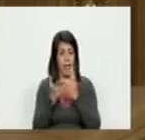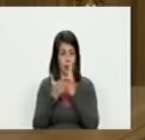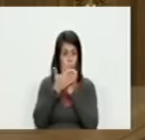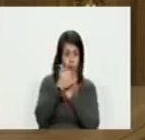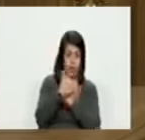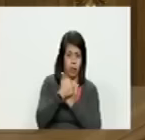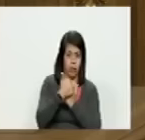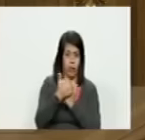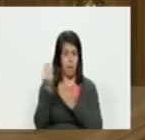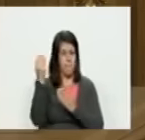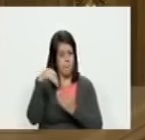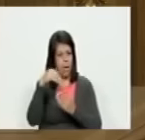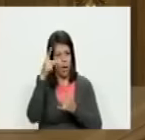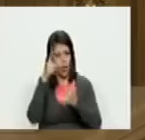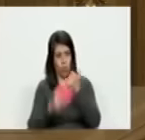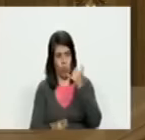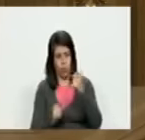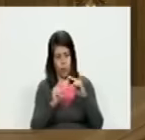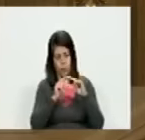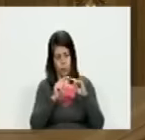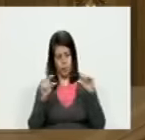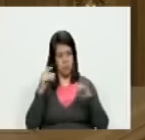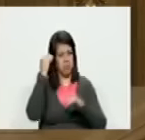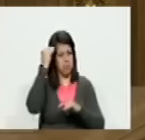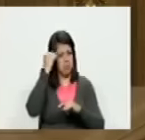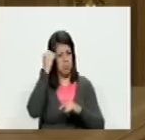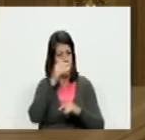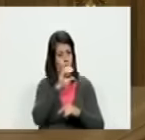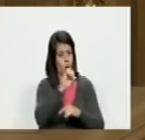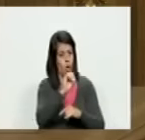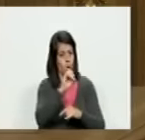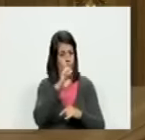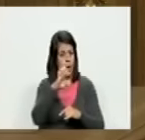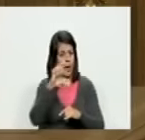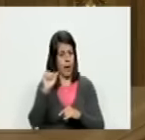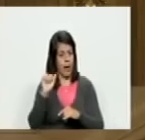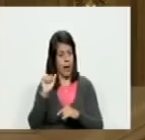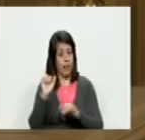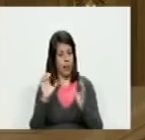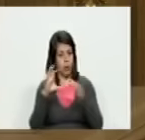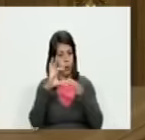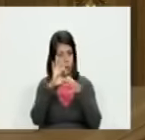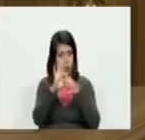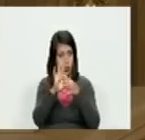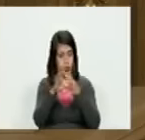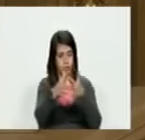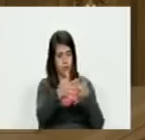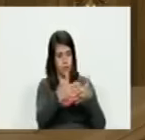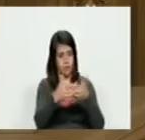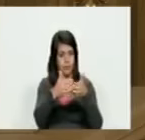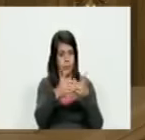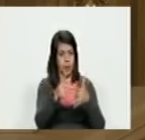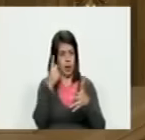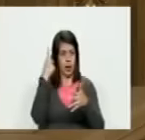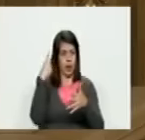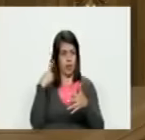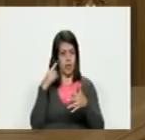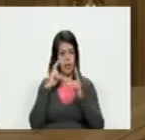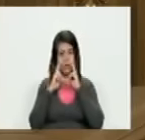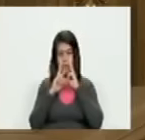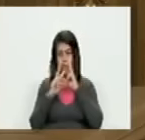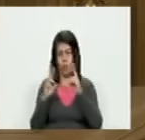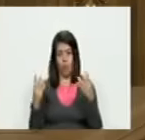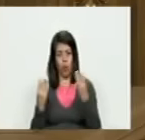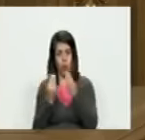y yo le agregué ahí al último que no lo escribí pero lo estoy pensando ahora la OEA porque la OEA es un brazo del gobierno de Estados Unidos que ayer subió como estaba funcionando